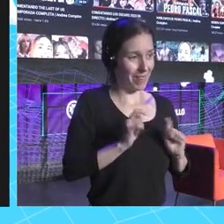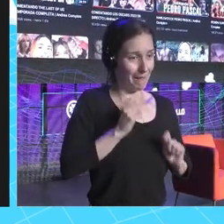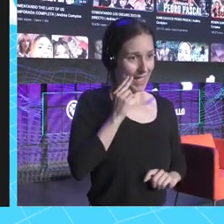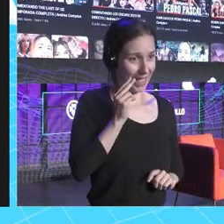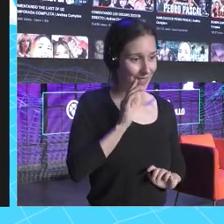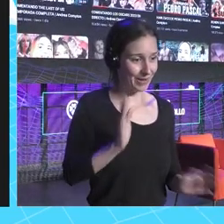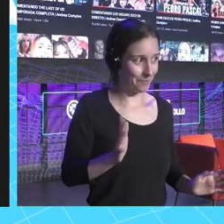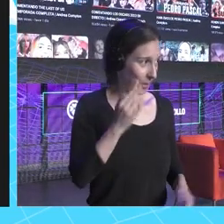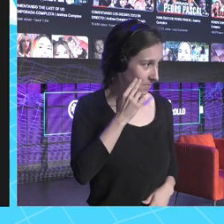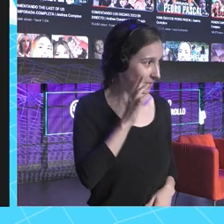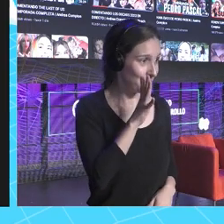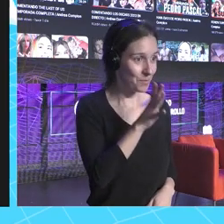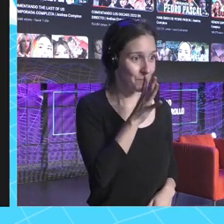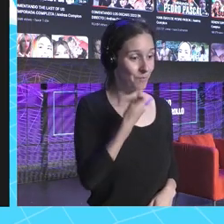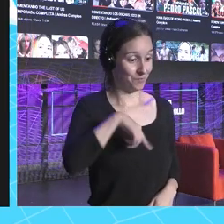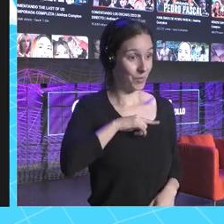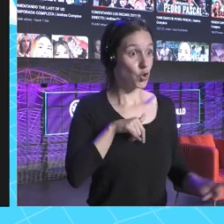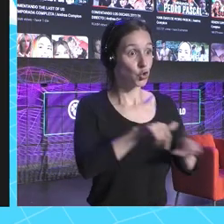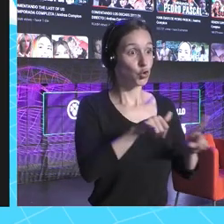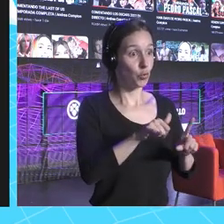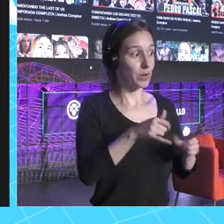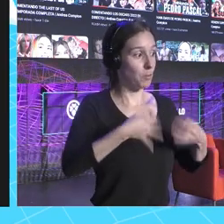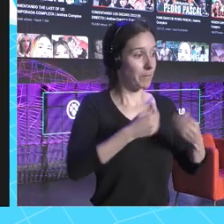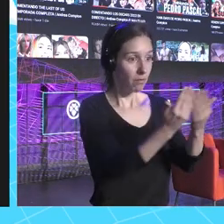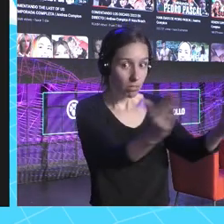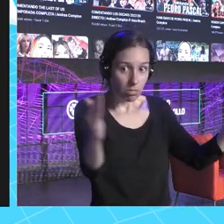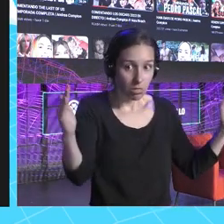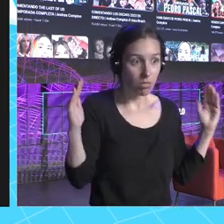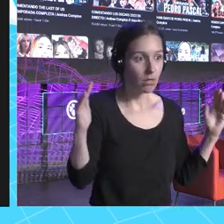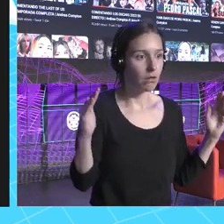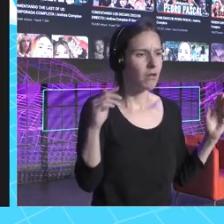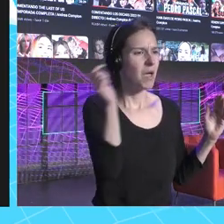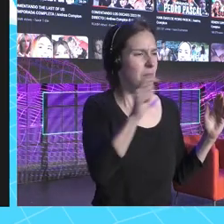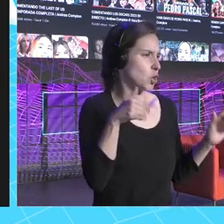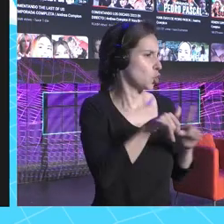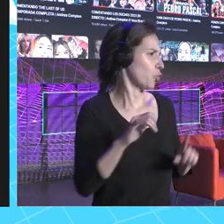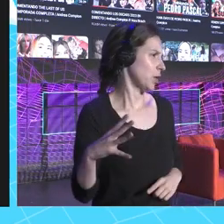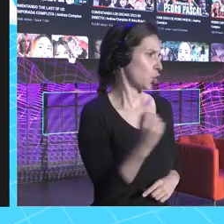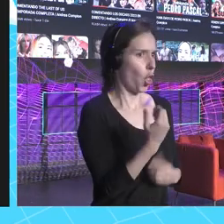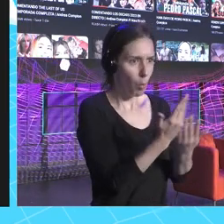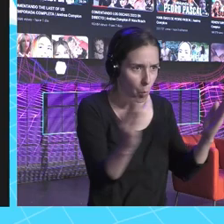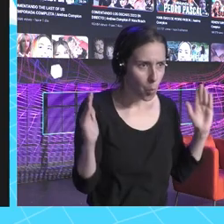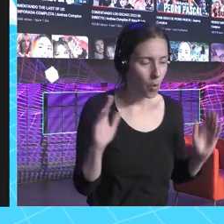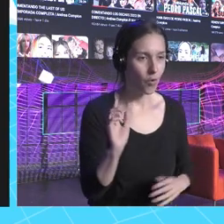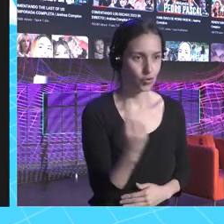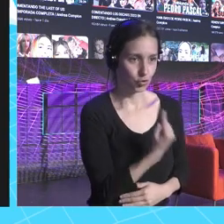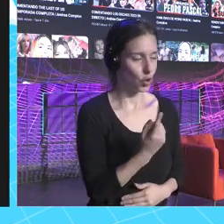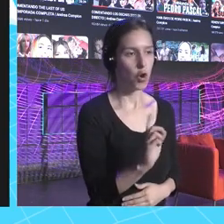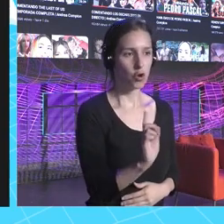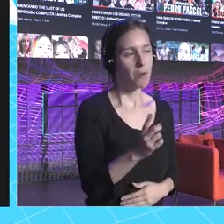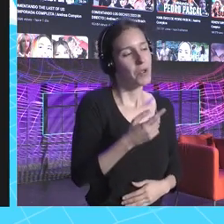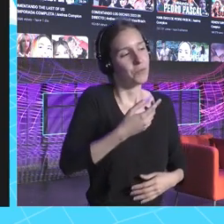Entonces, tengo miedo porque, claro, los youtubers estamos encerrados. Not all youtubers, ¿vale? No voy a generalizar, chicas, pero estamos como